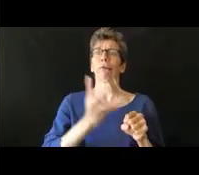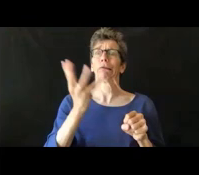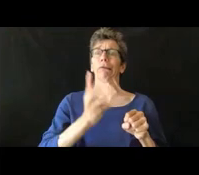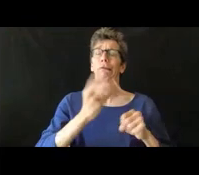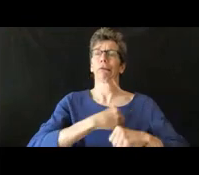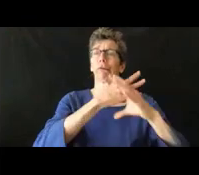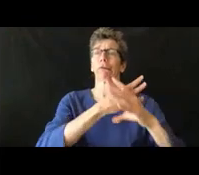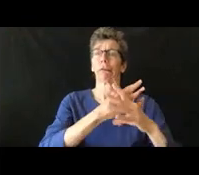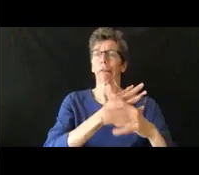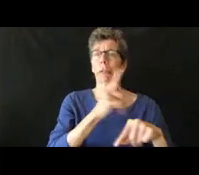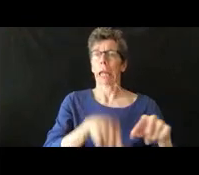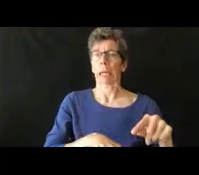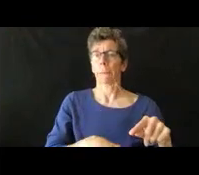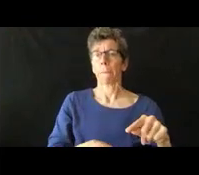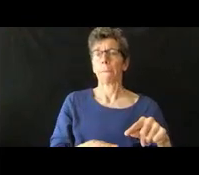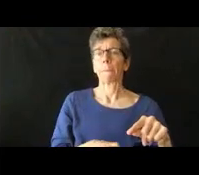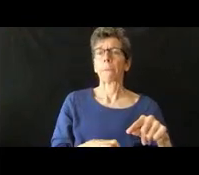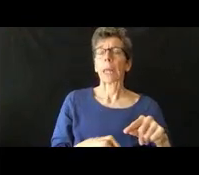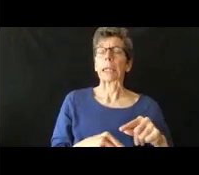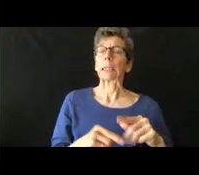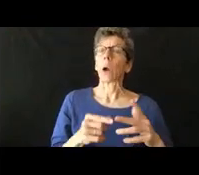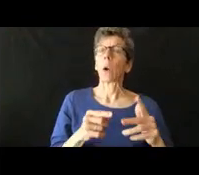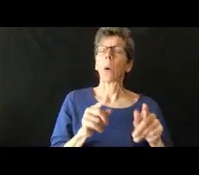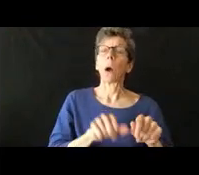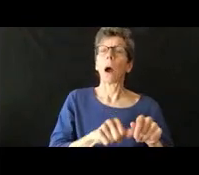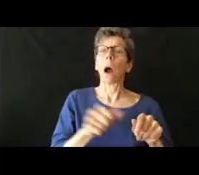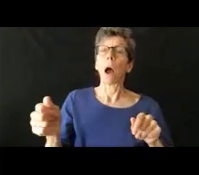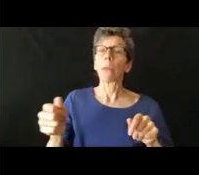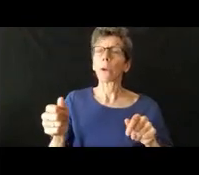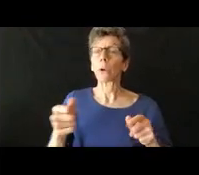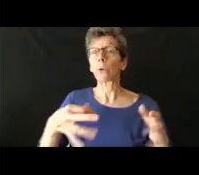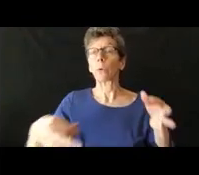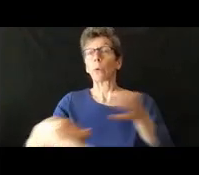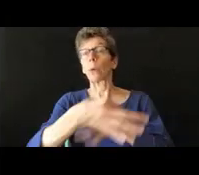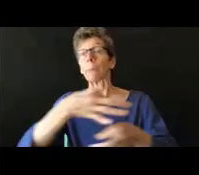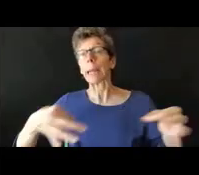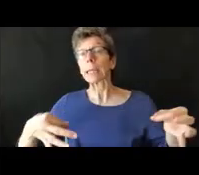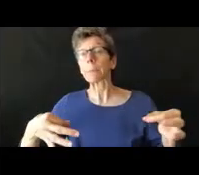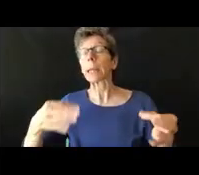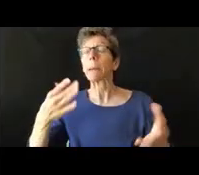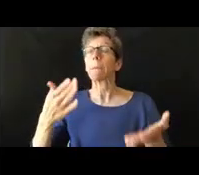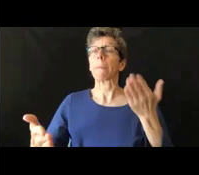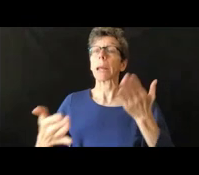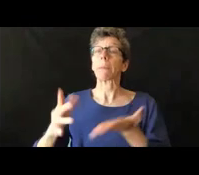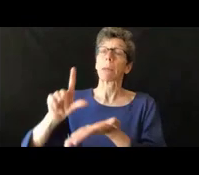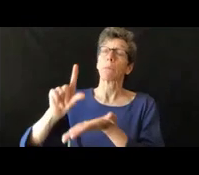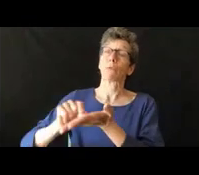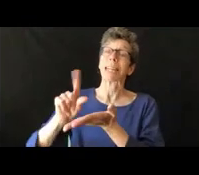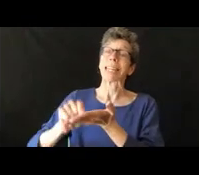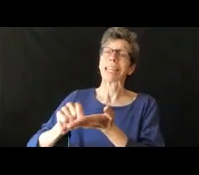necesitamos tecnología y por ejemplo entregas